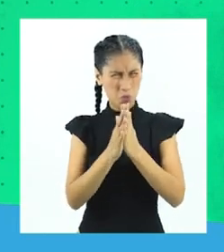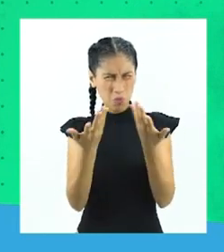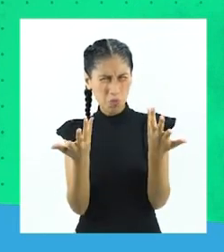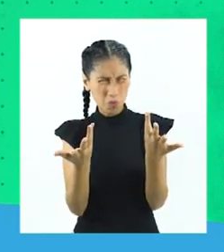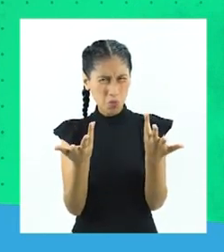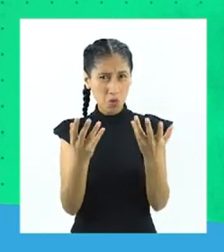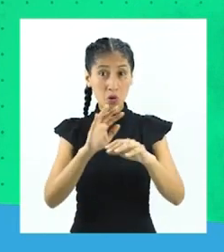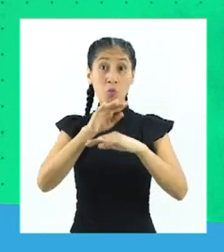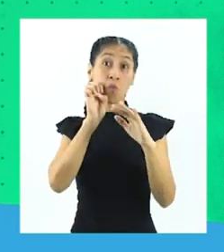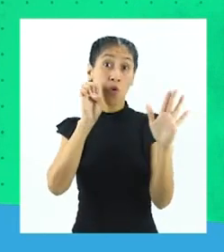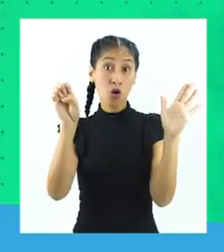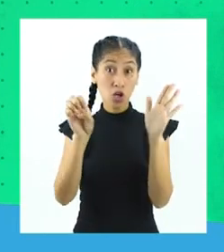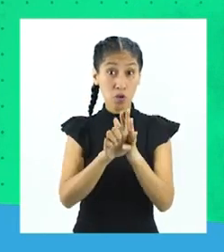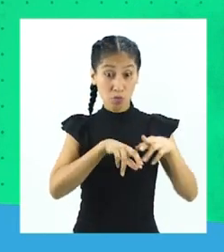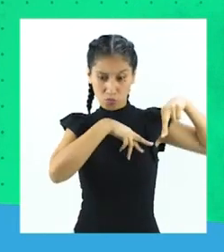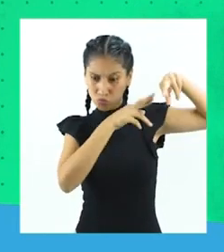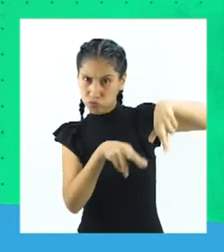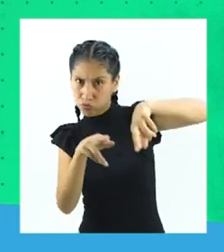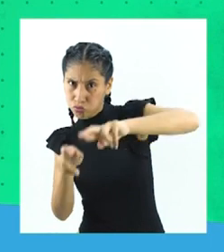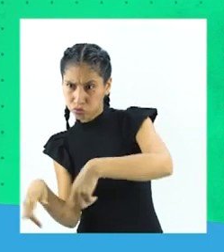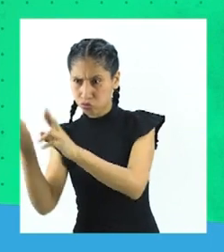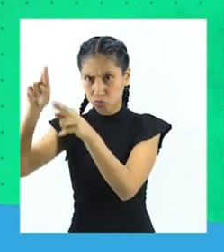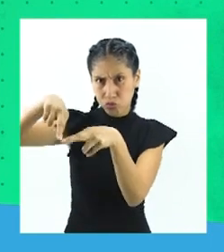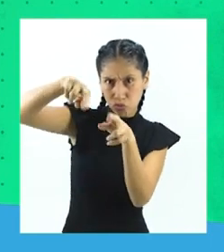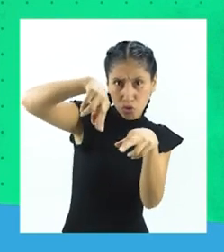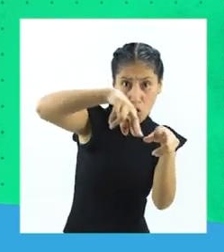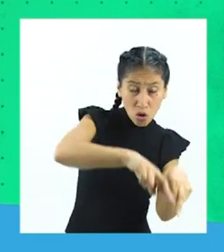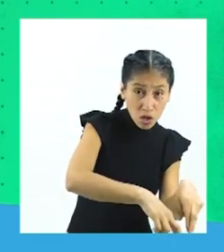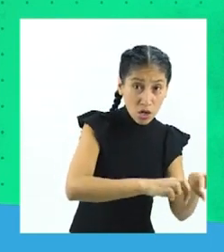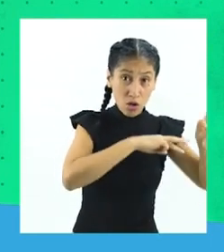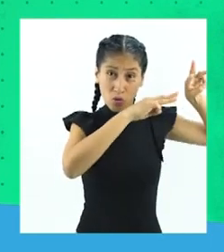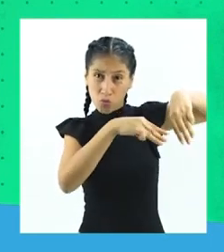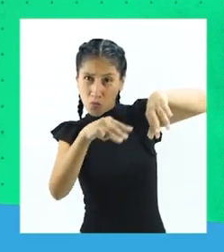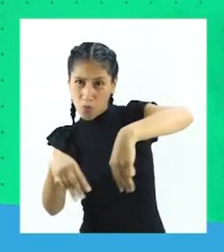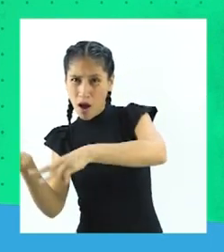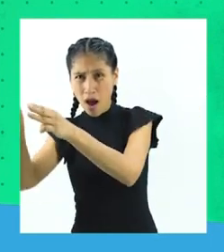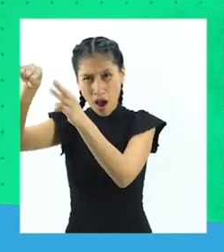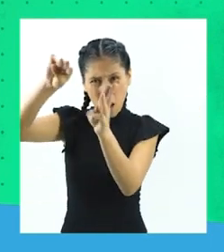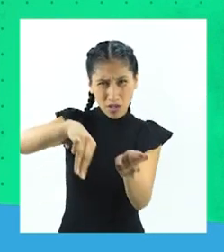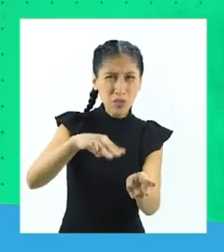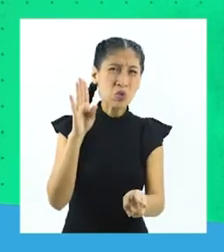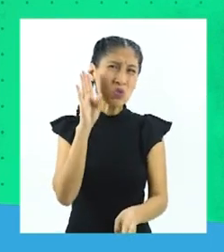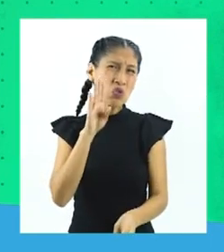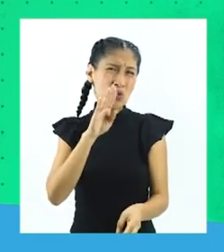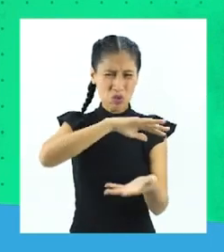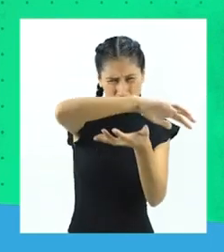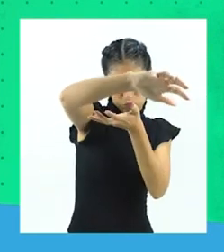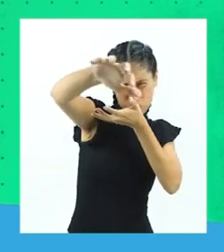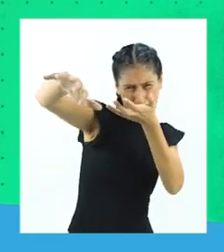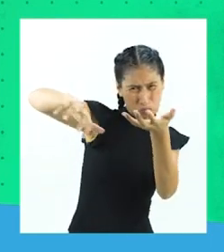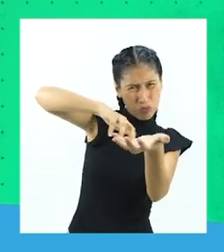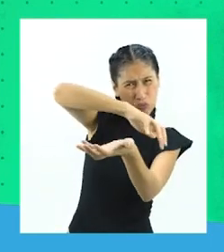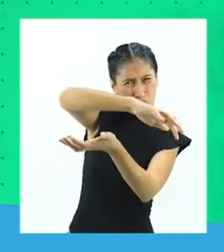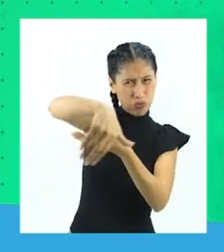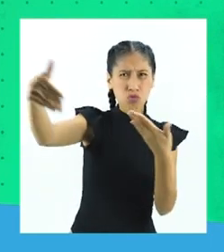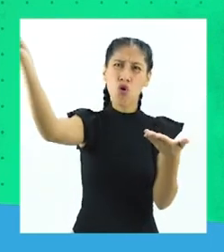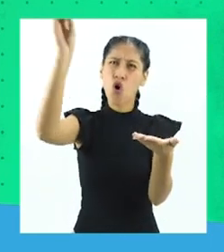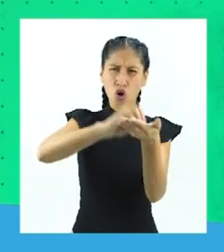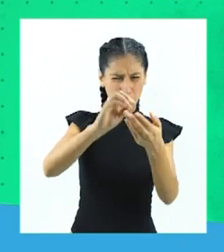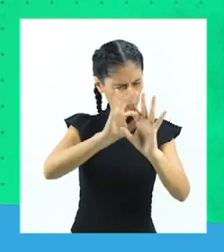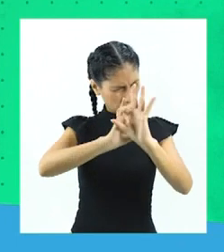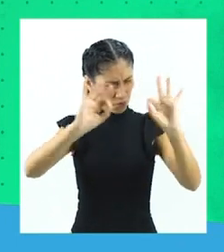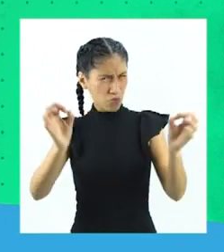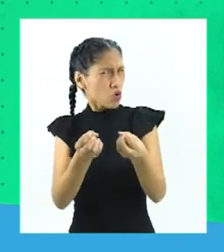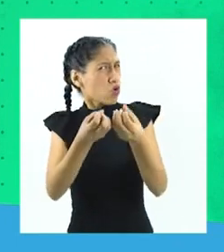manera se podría recuperar los ríos, lagos y mares dañados como consecuencia de la contaminación? En la